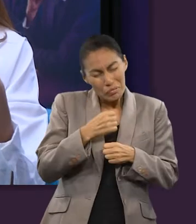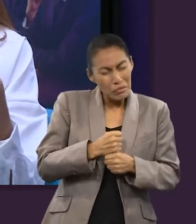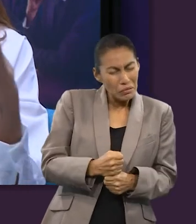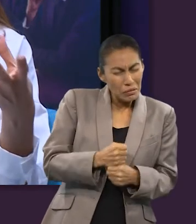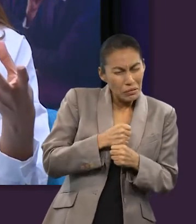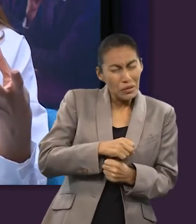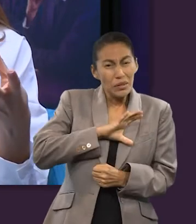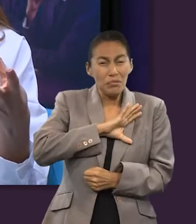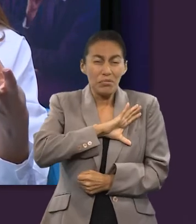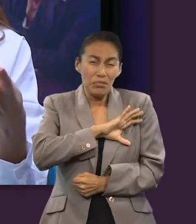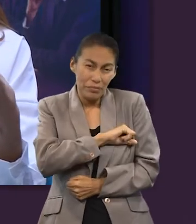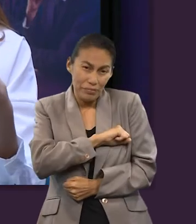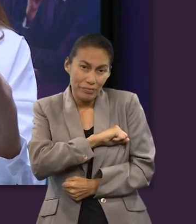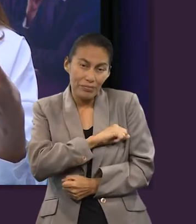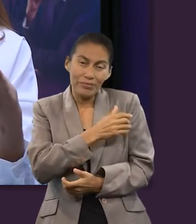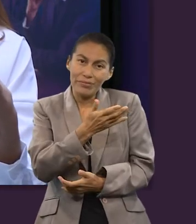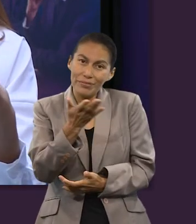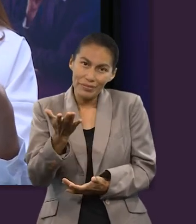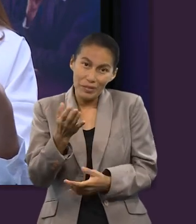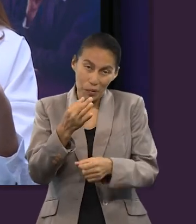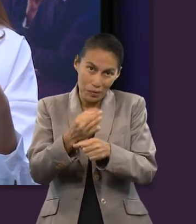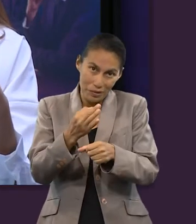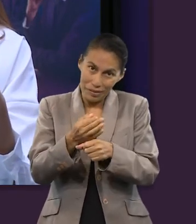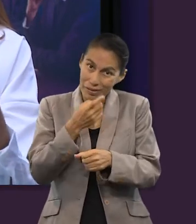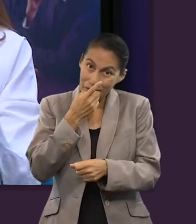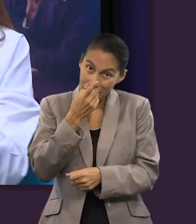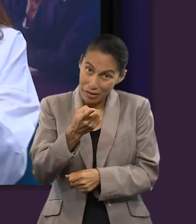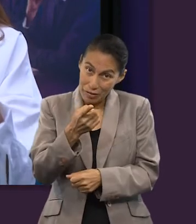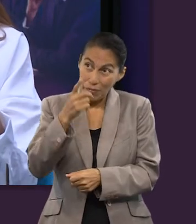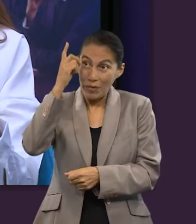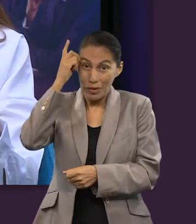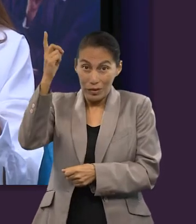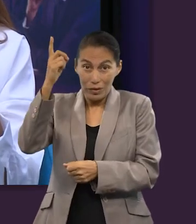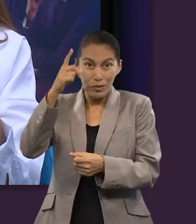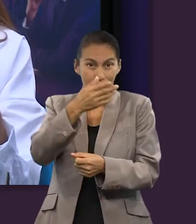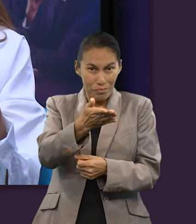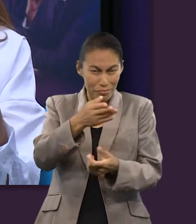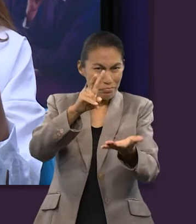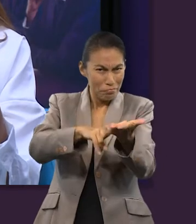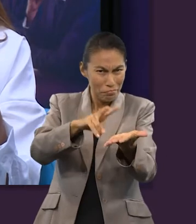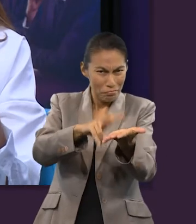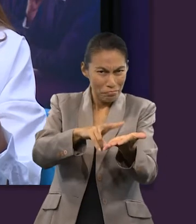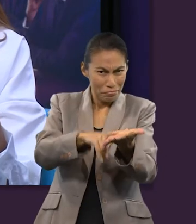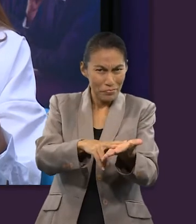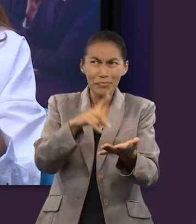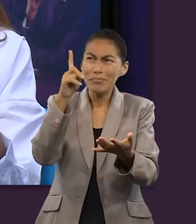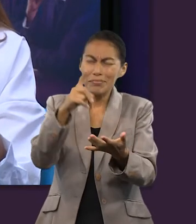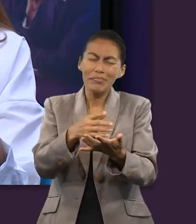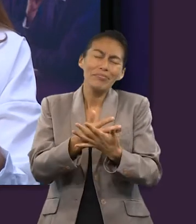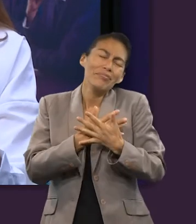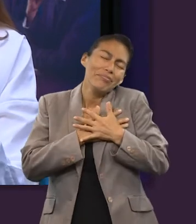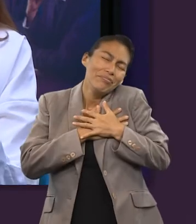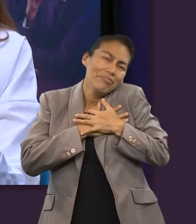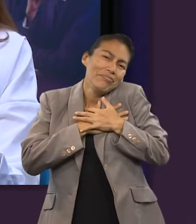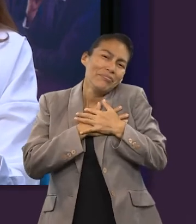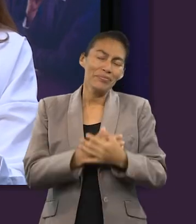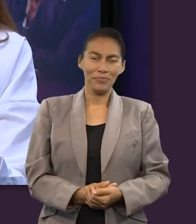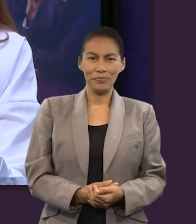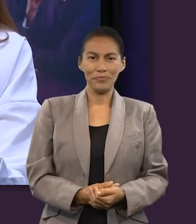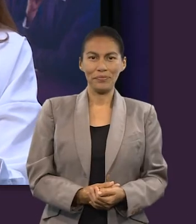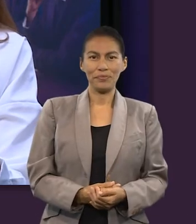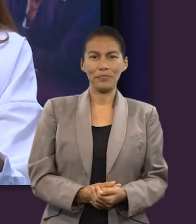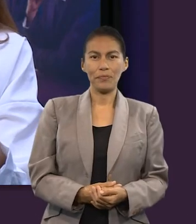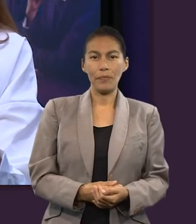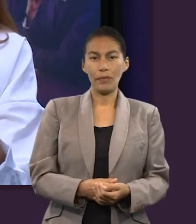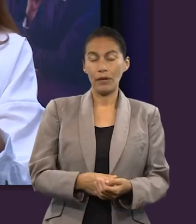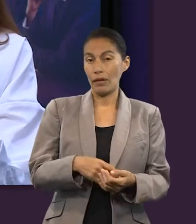esto con el corazón entristecido por algo, pues es propicio el momento para recordarle cuán valiosa es para Jesús. Y allí mismo,